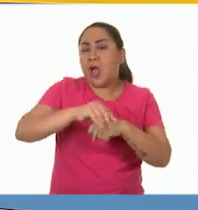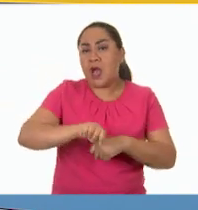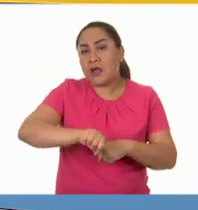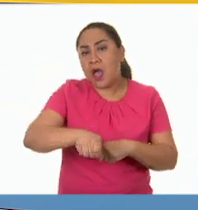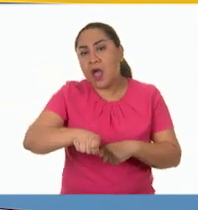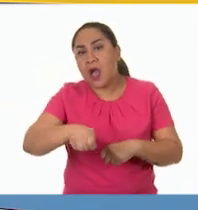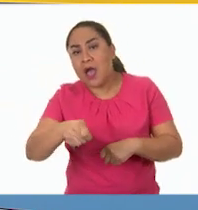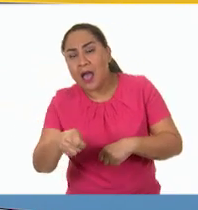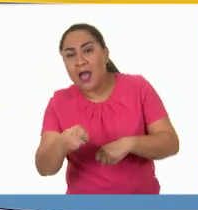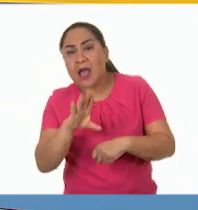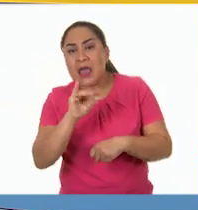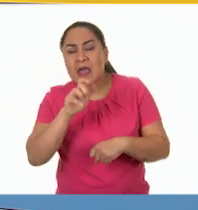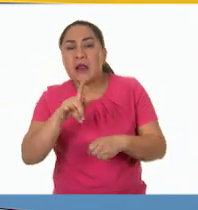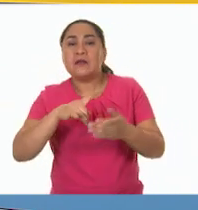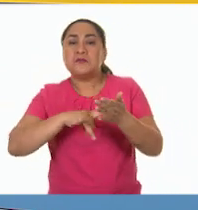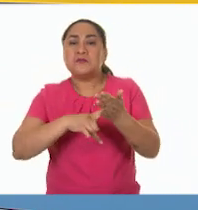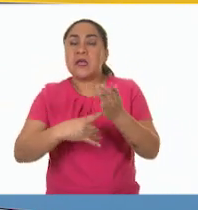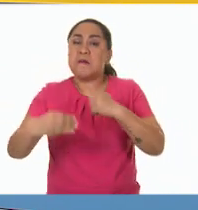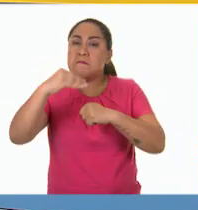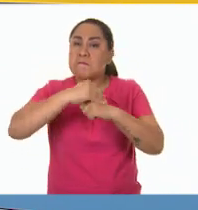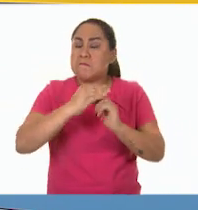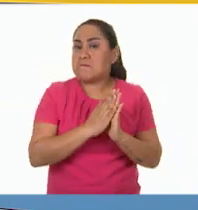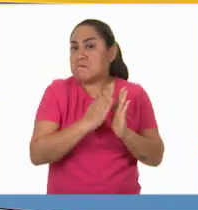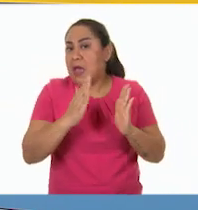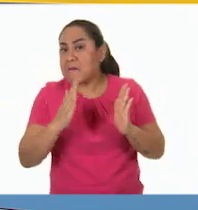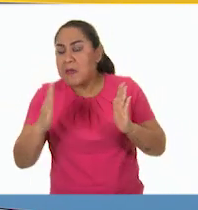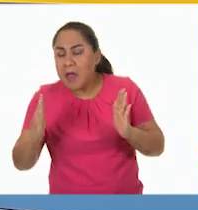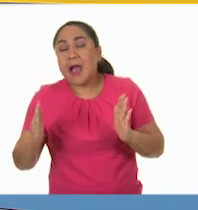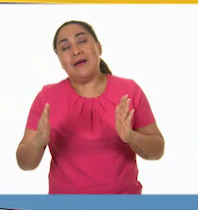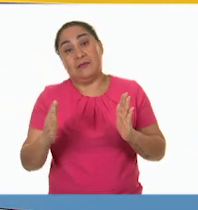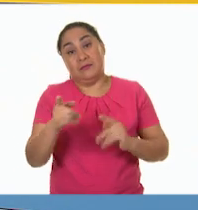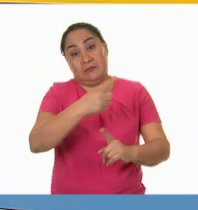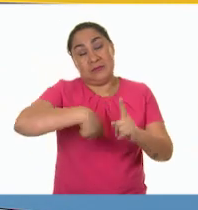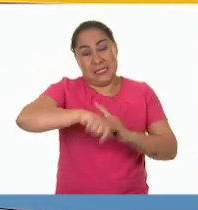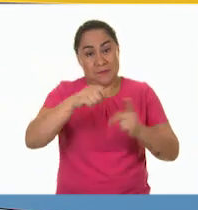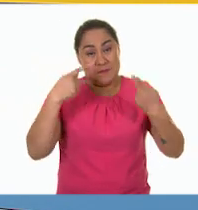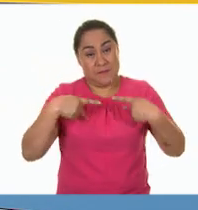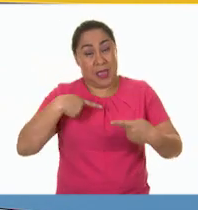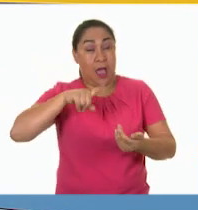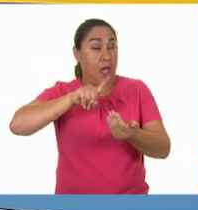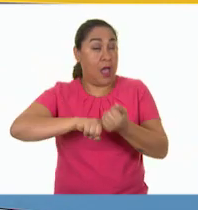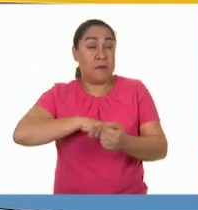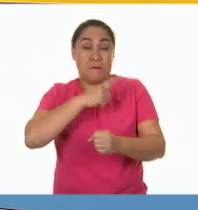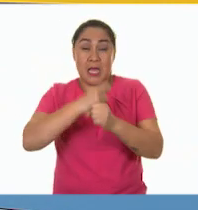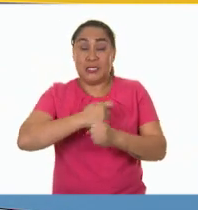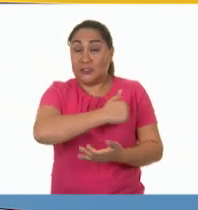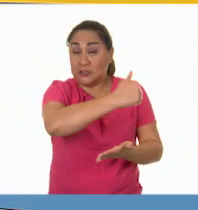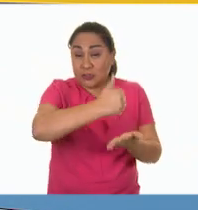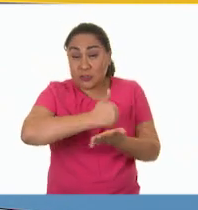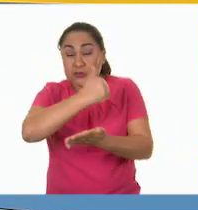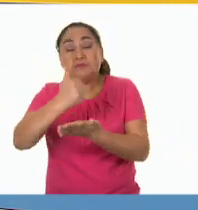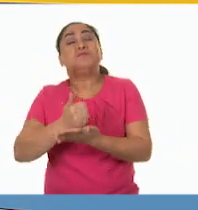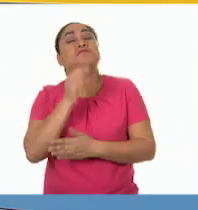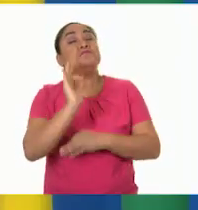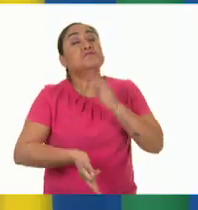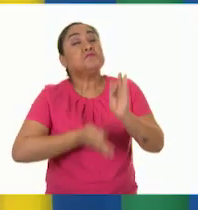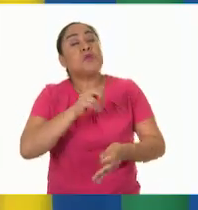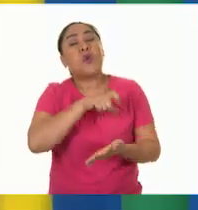y se ampliaba el horario de las transmisiones, la gente, principalmente en las ciudades, iba adquiriendo televisión.